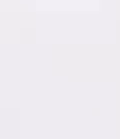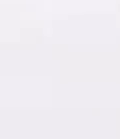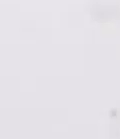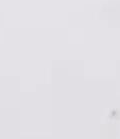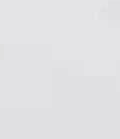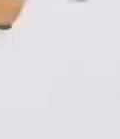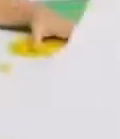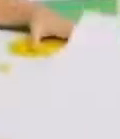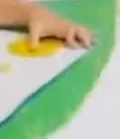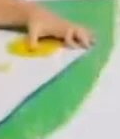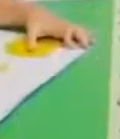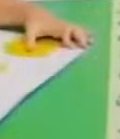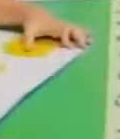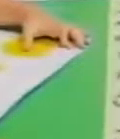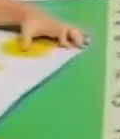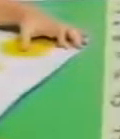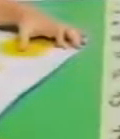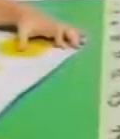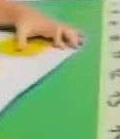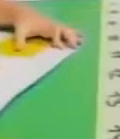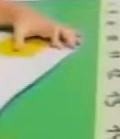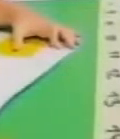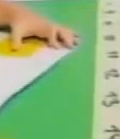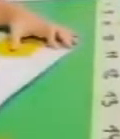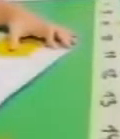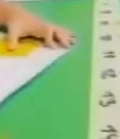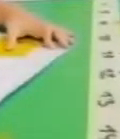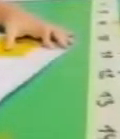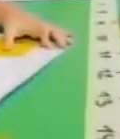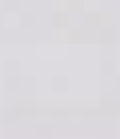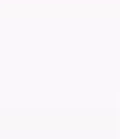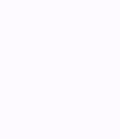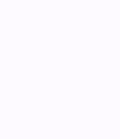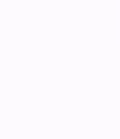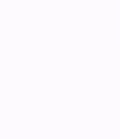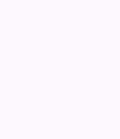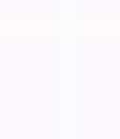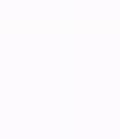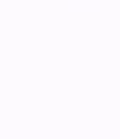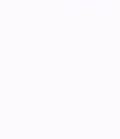A continuación, destrezas de aprendizaje preprimaria.